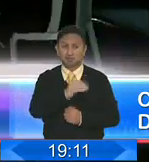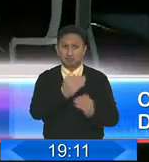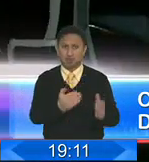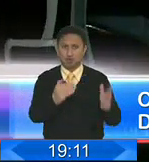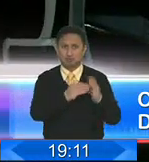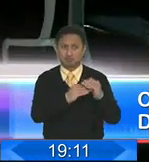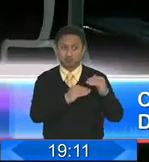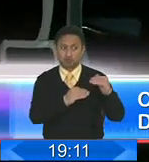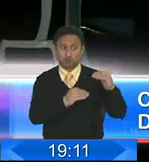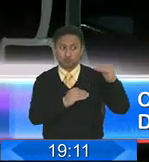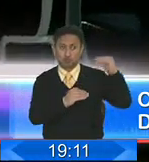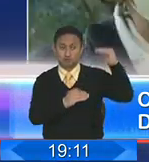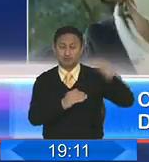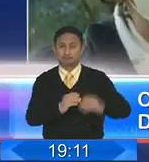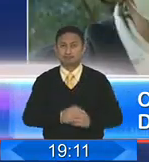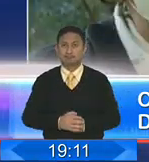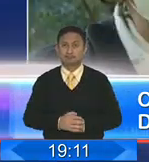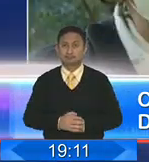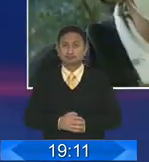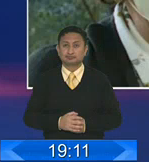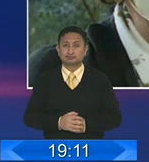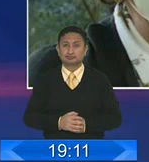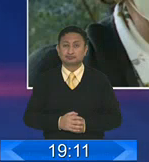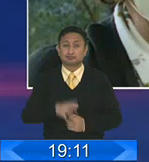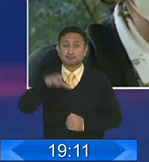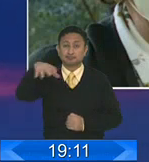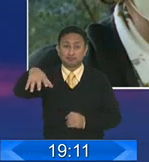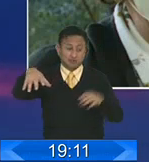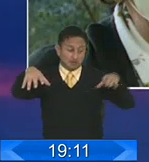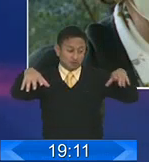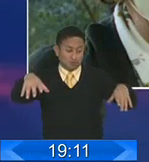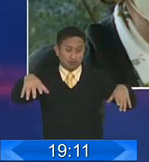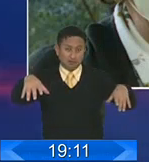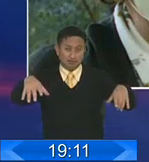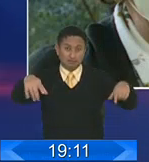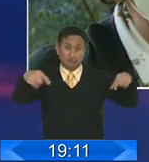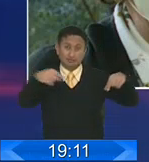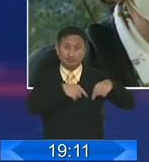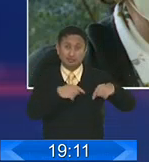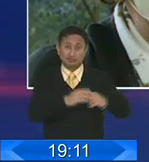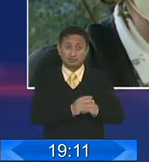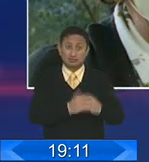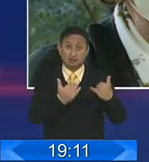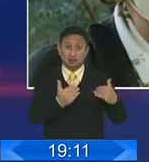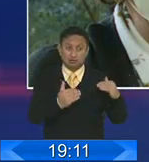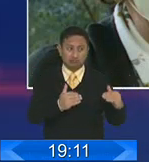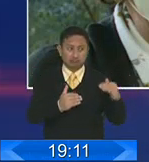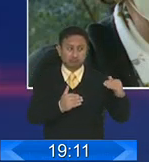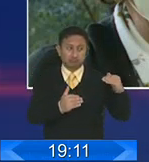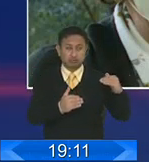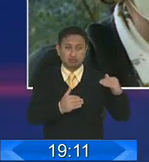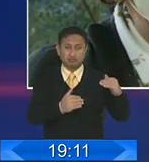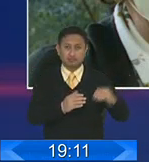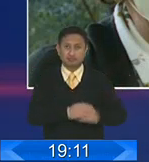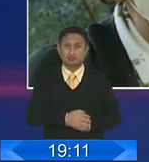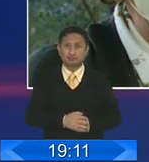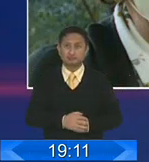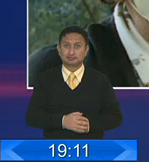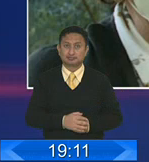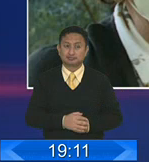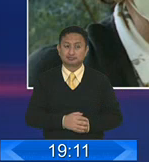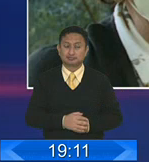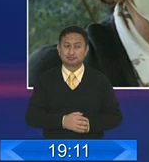La es una parroquia rural, ha instalado posiciones en el sexto lugar. Y nos llama la